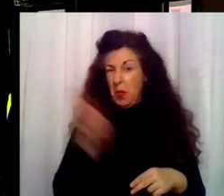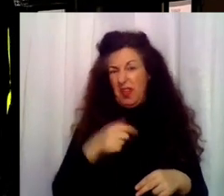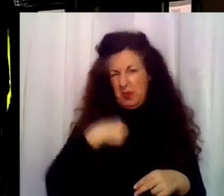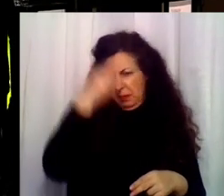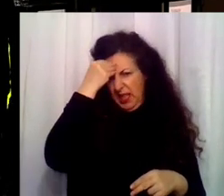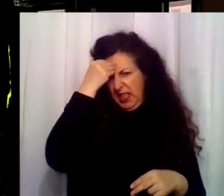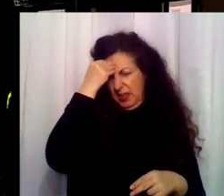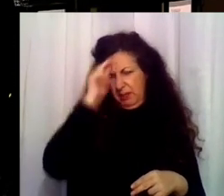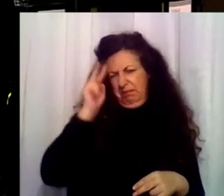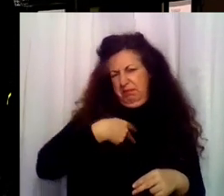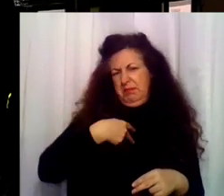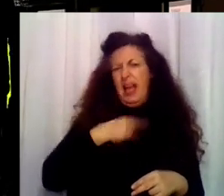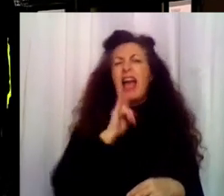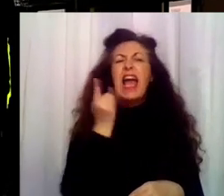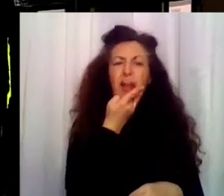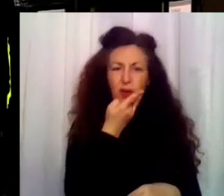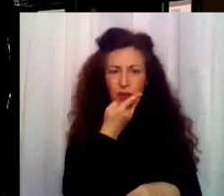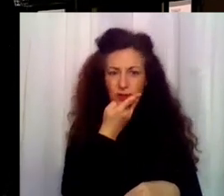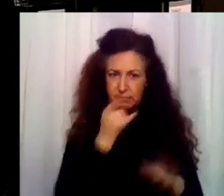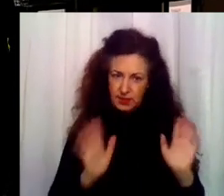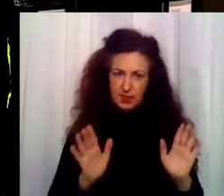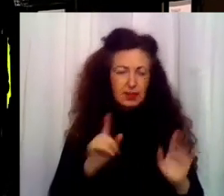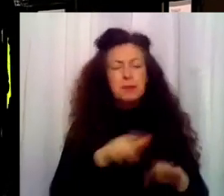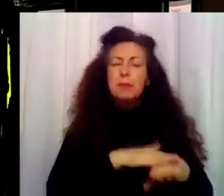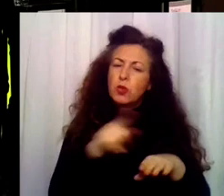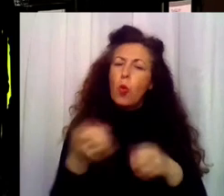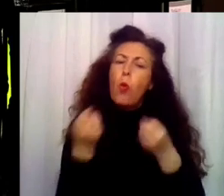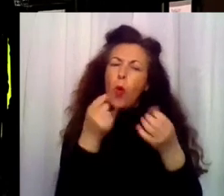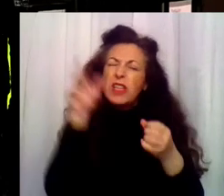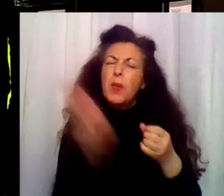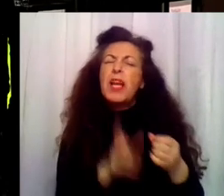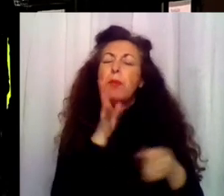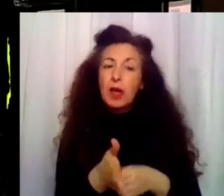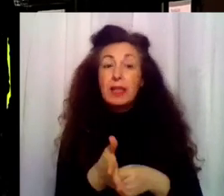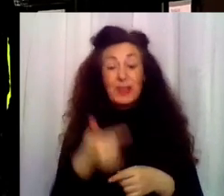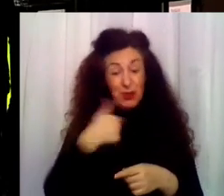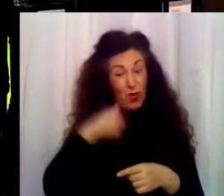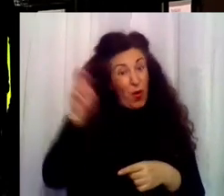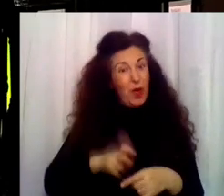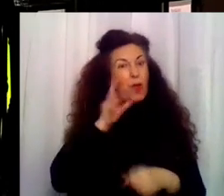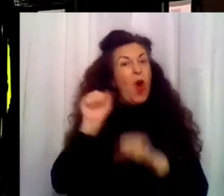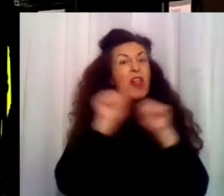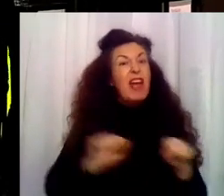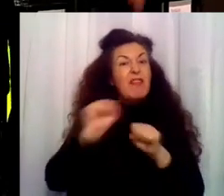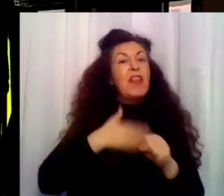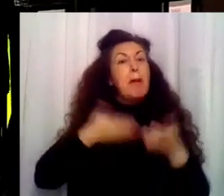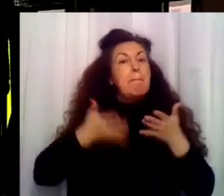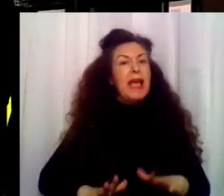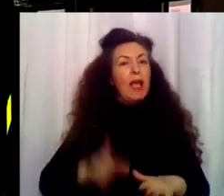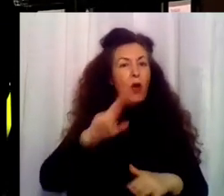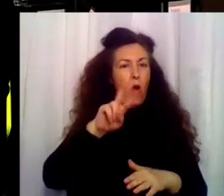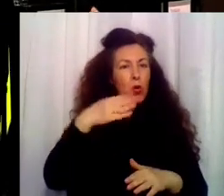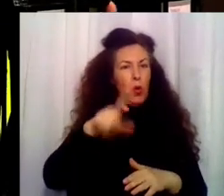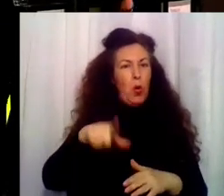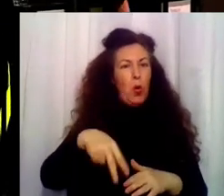no pertenecemos... Natalia, Natalia, cuenta los motivos por los que estás aquí, por favor. Estoy aquí por defender a mi hijo Rubén. Eso decimos